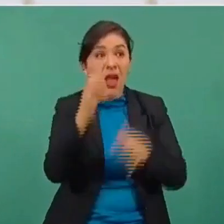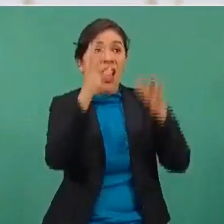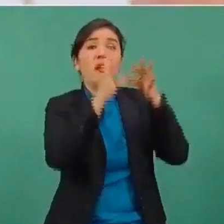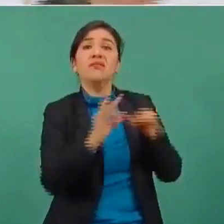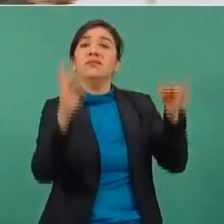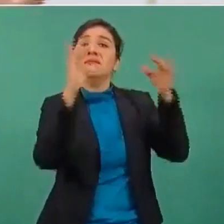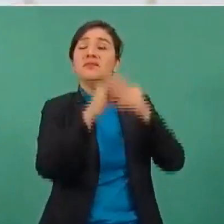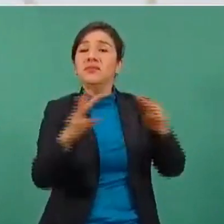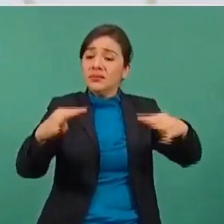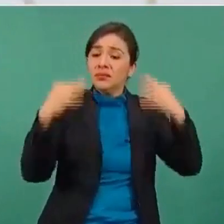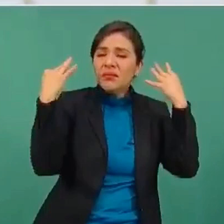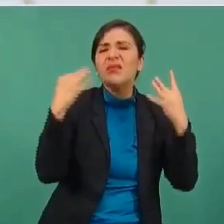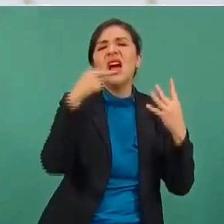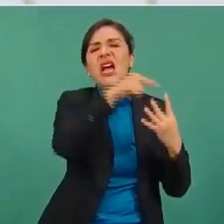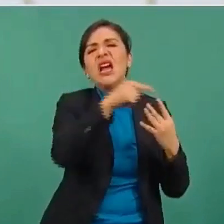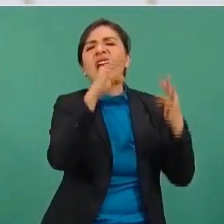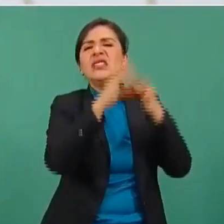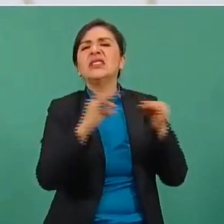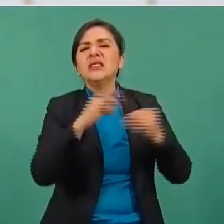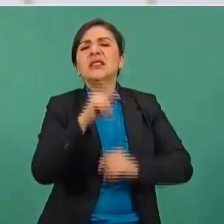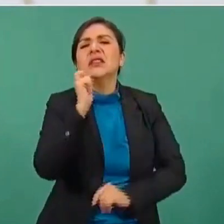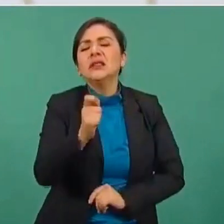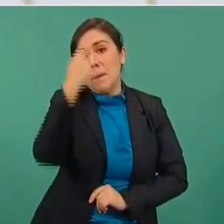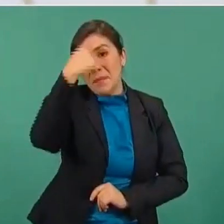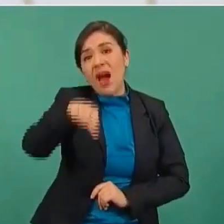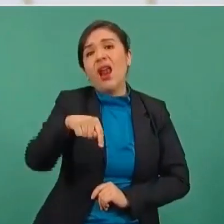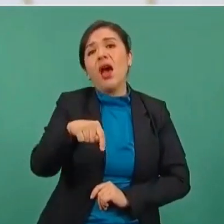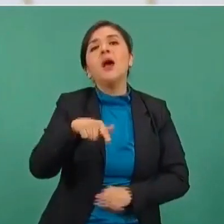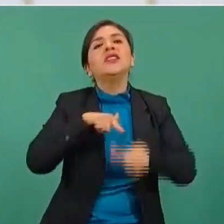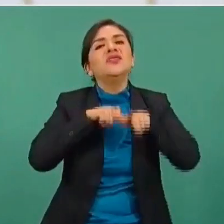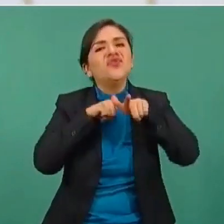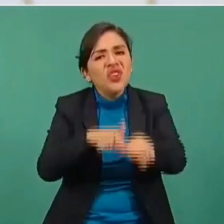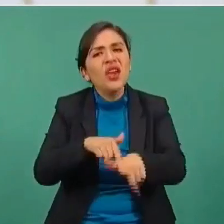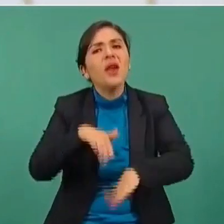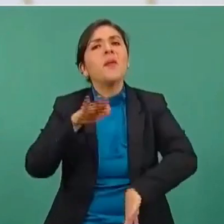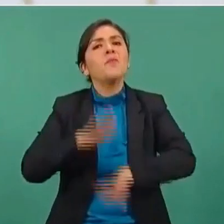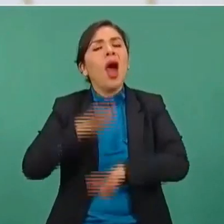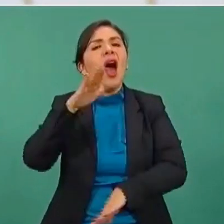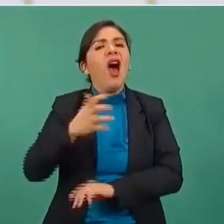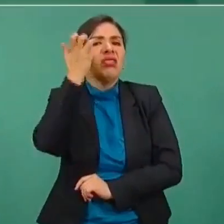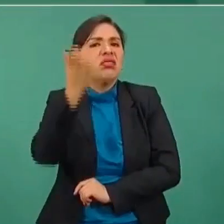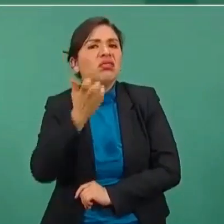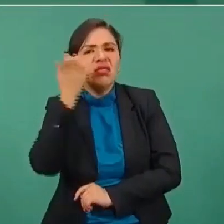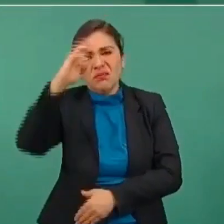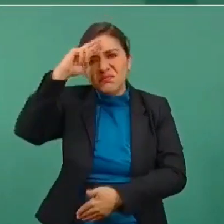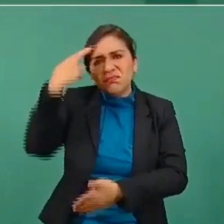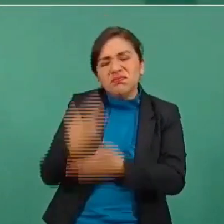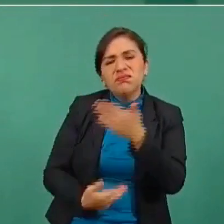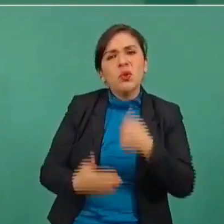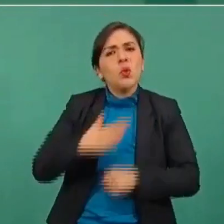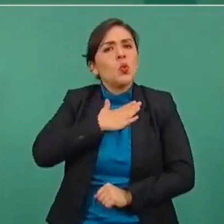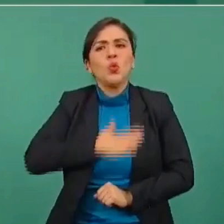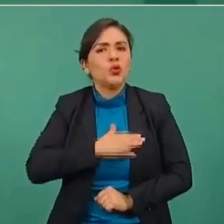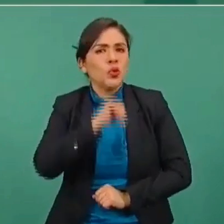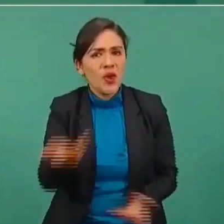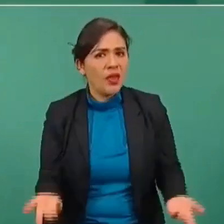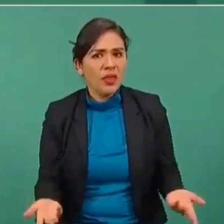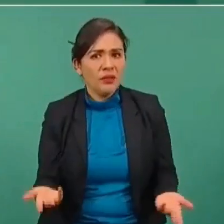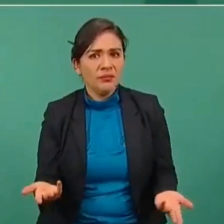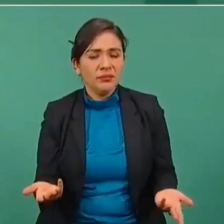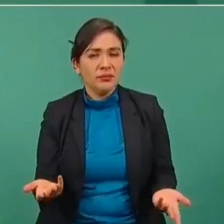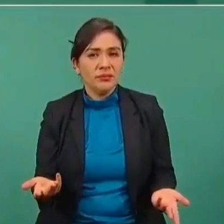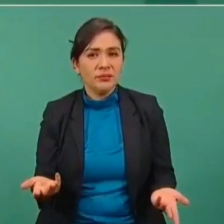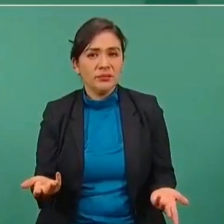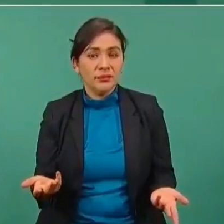se usa para cometer todas esas injusticias. Hay que descalificar